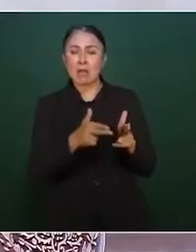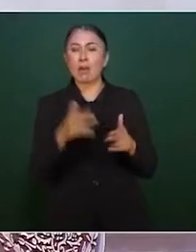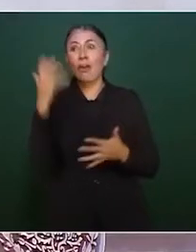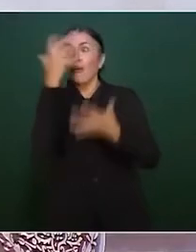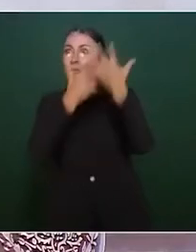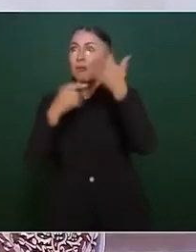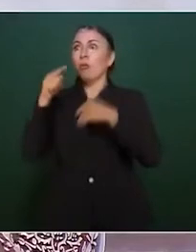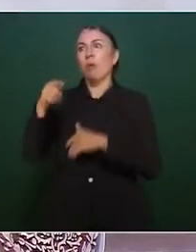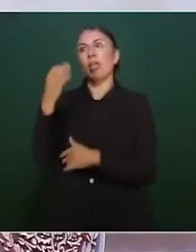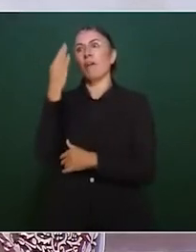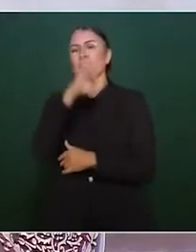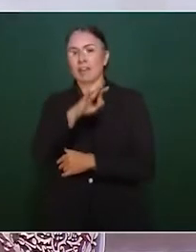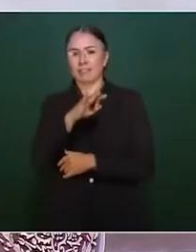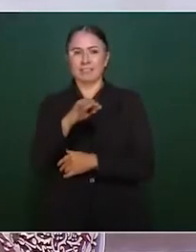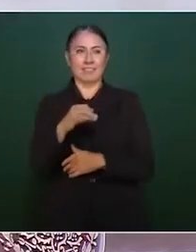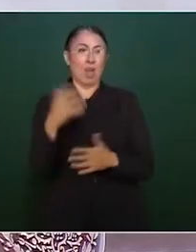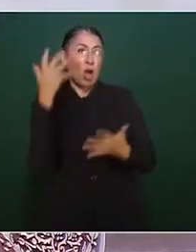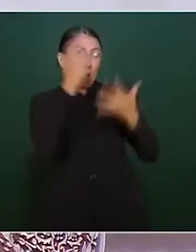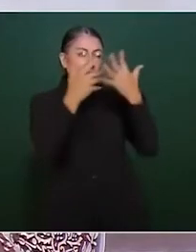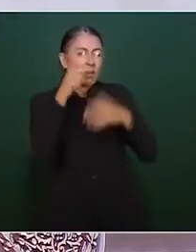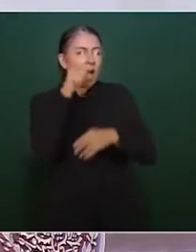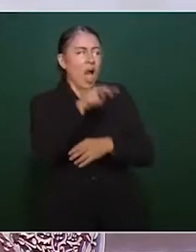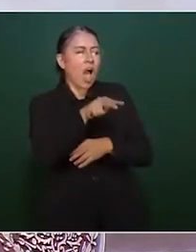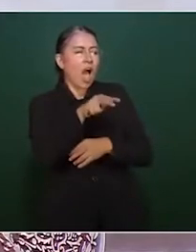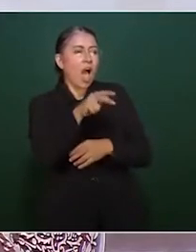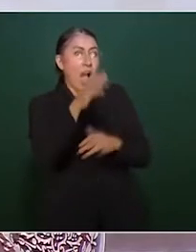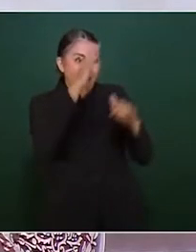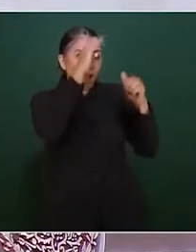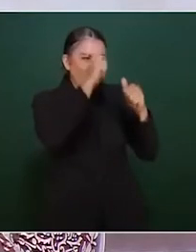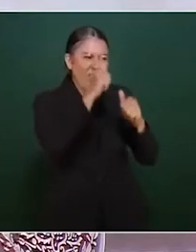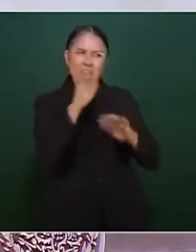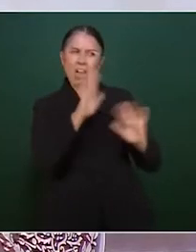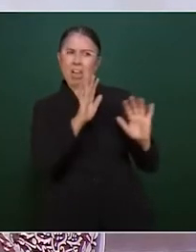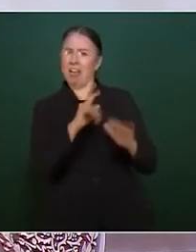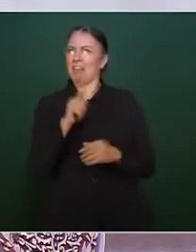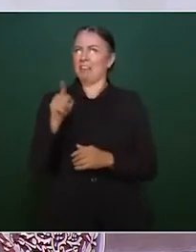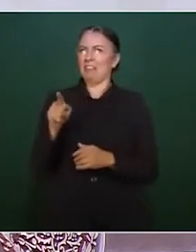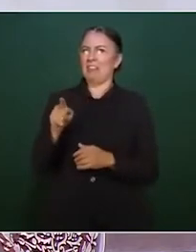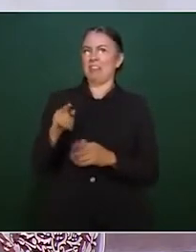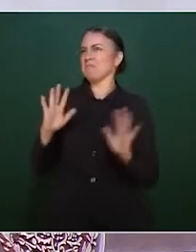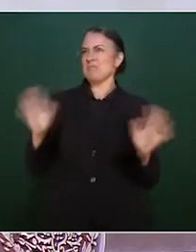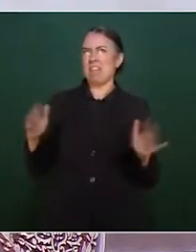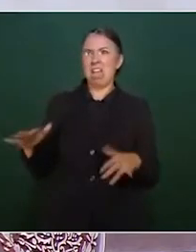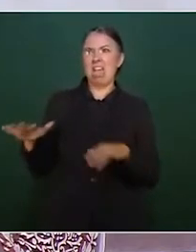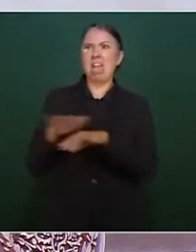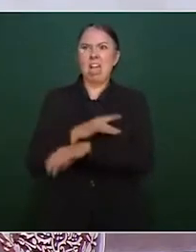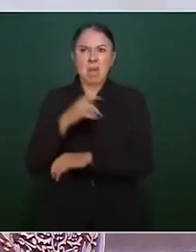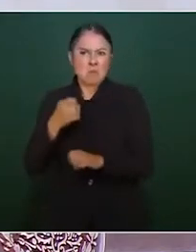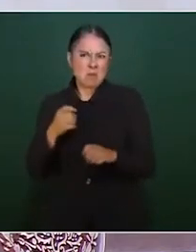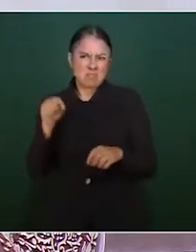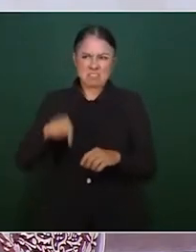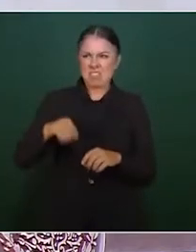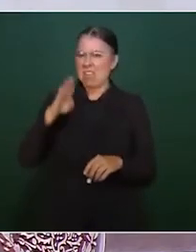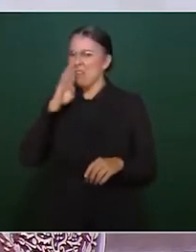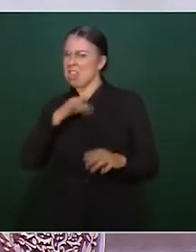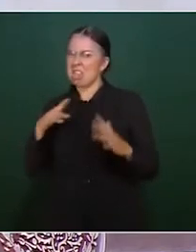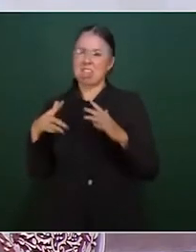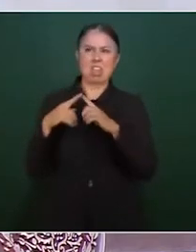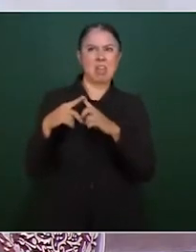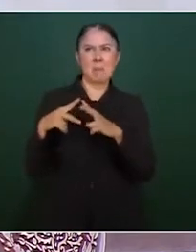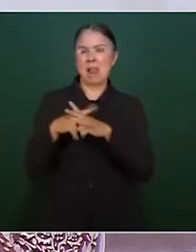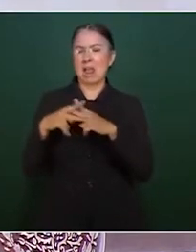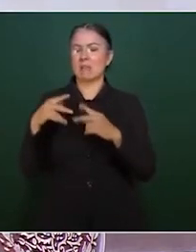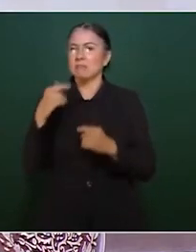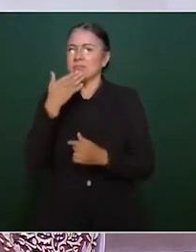acuerdo con un golpe de Estado. Confunden el hecho de que México los detesta con pensar que